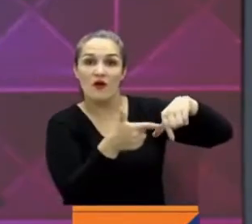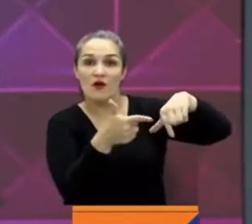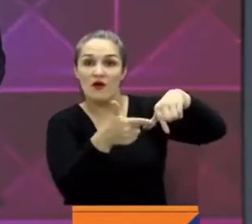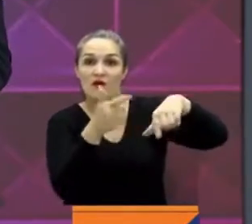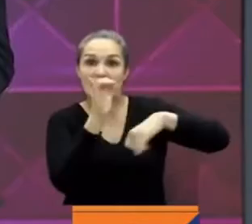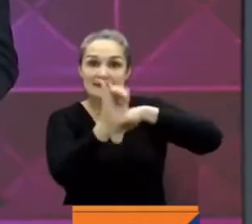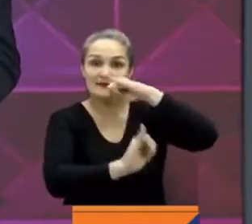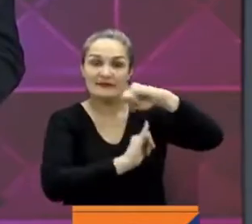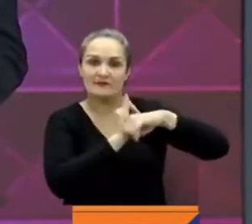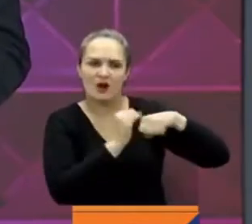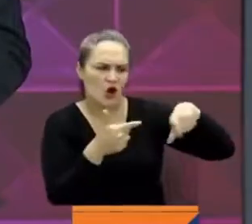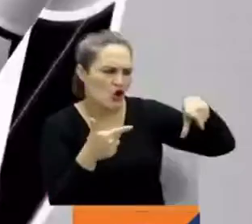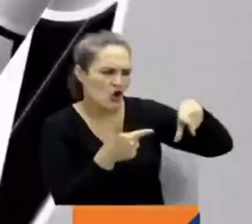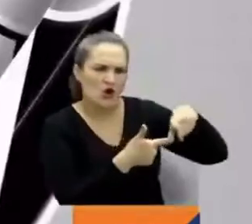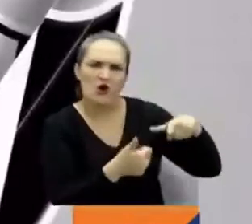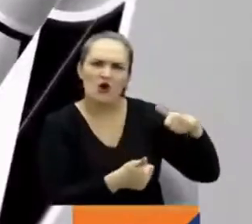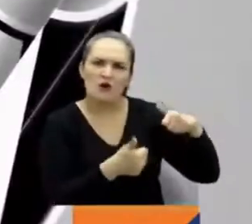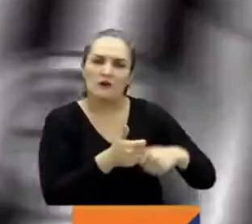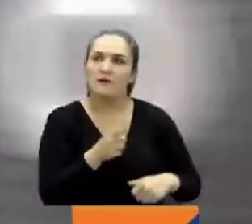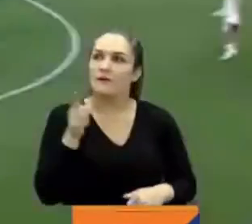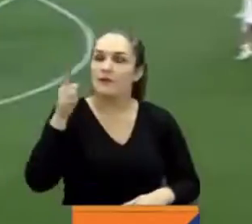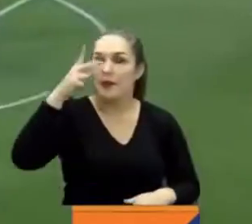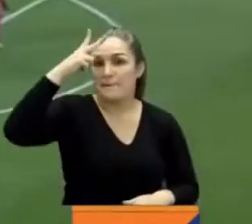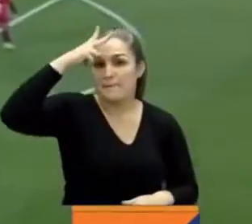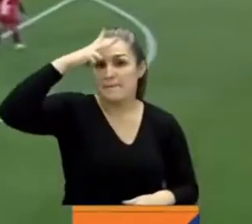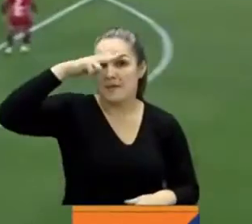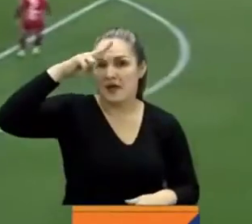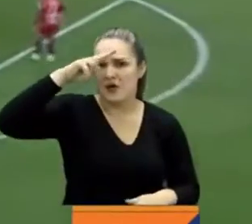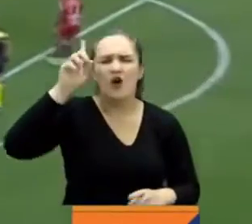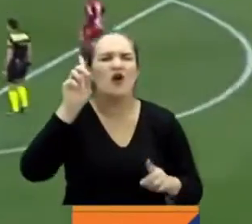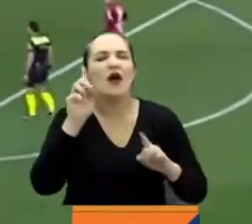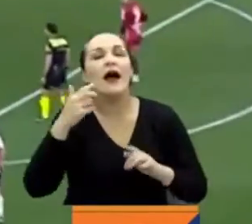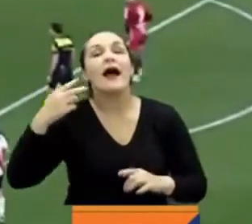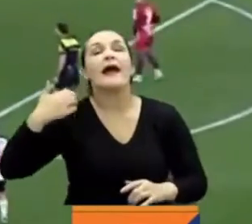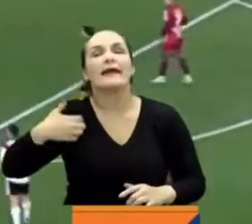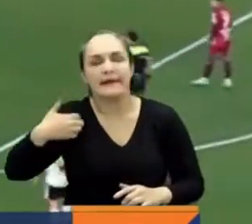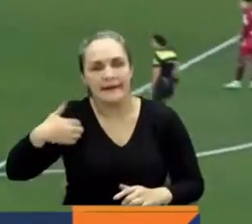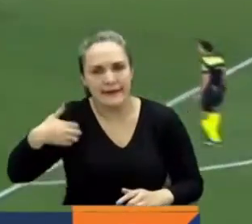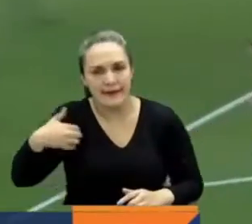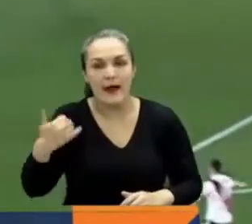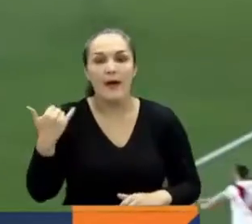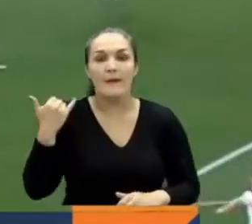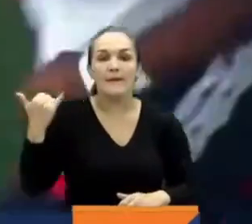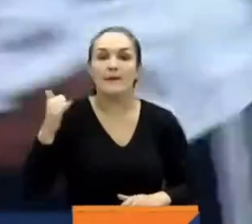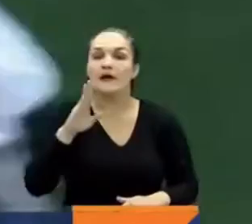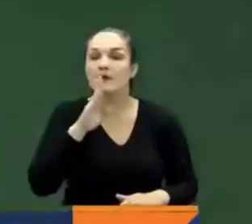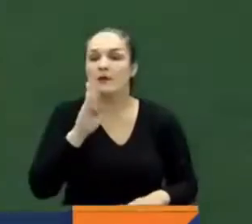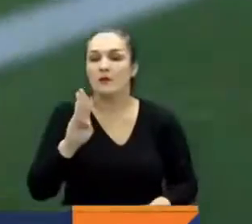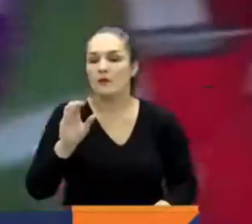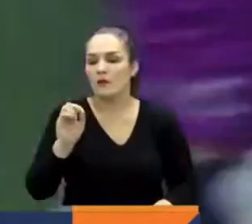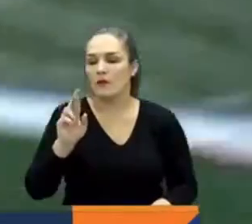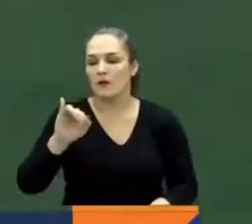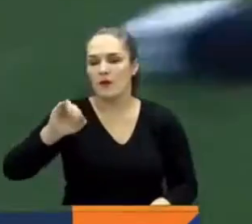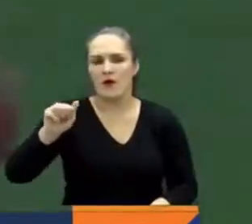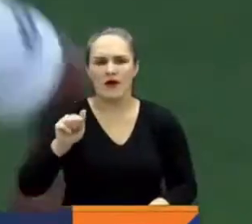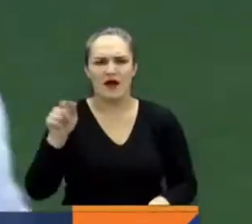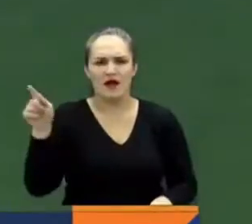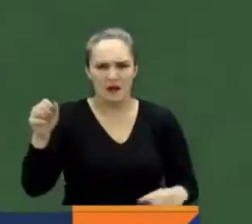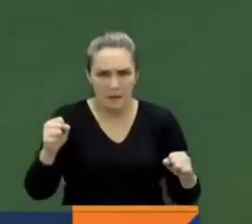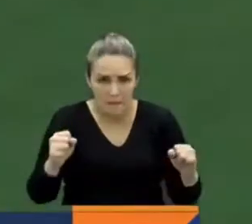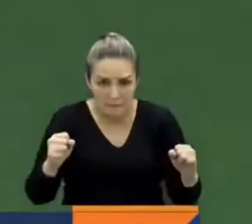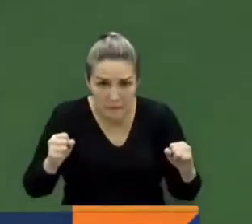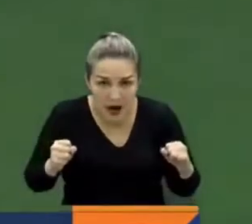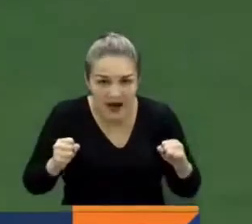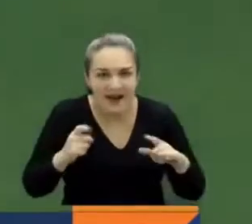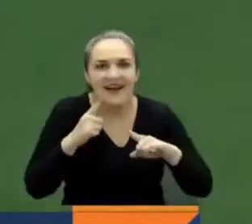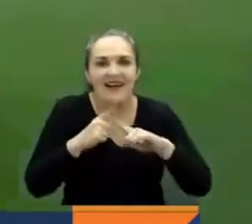internacional. Vamos a México, a Luce, comencemos aquí en Argentina, donde estaba Miguel Ángel Borja adentro. ¡Qué buen cabezazo! Del